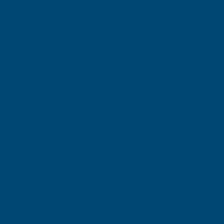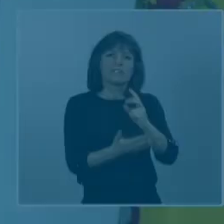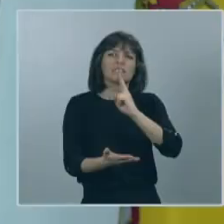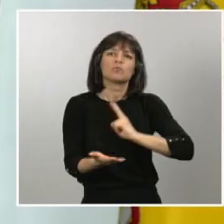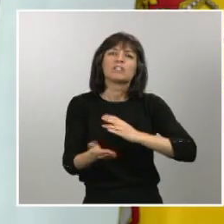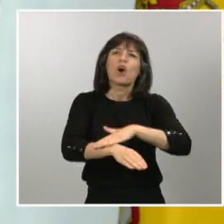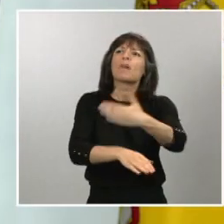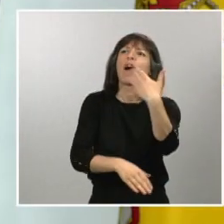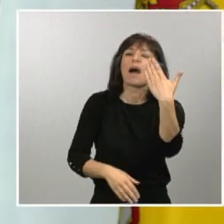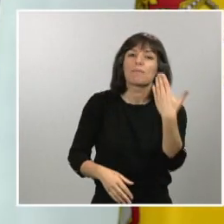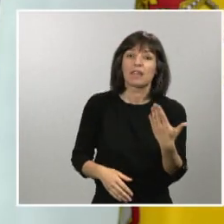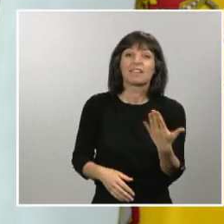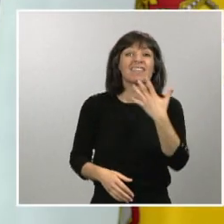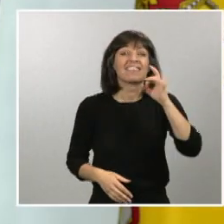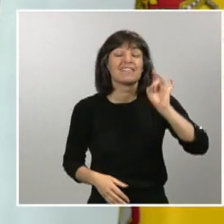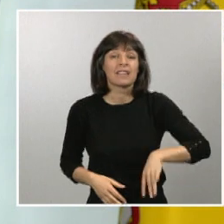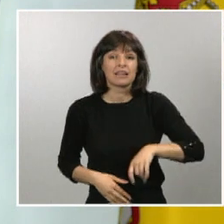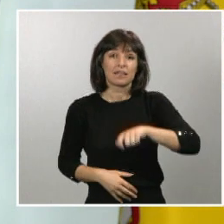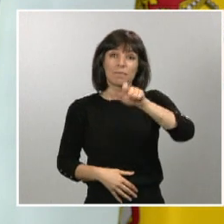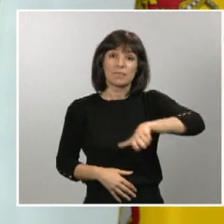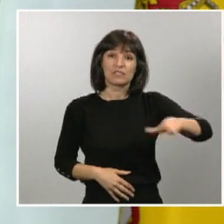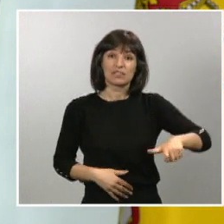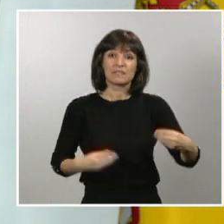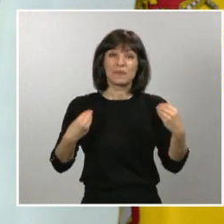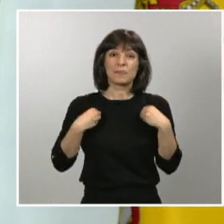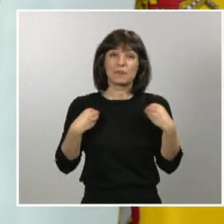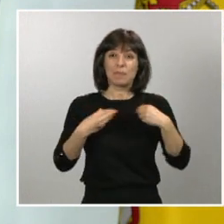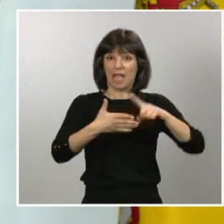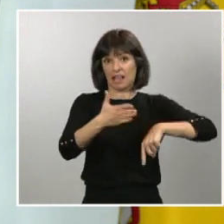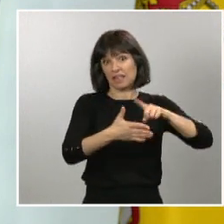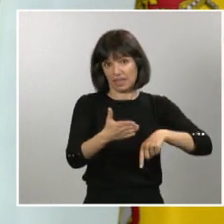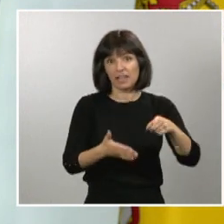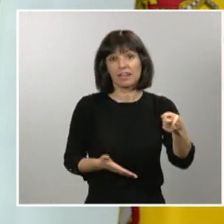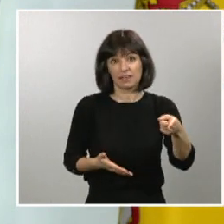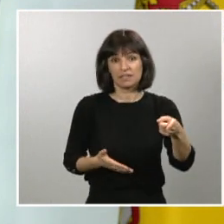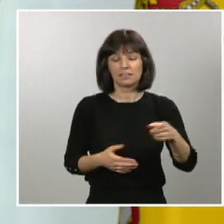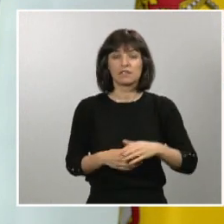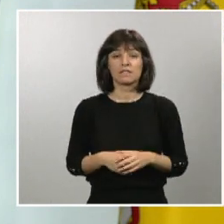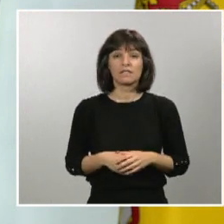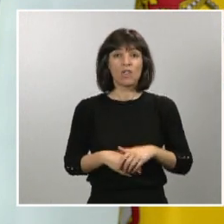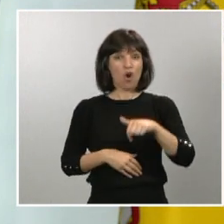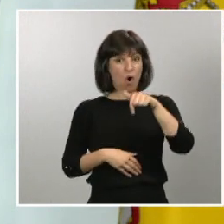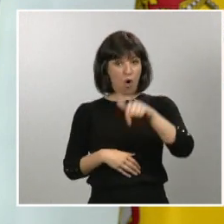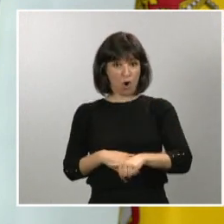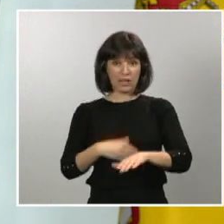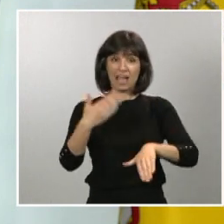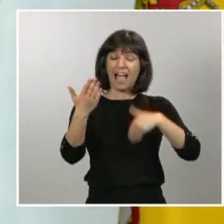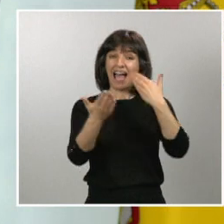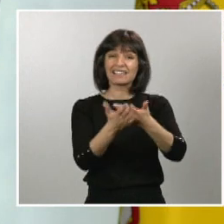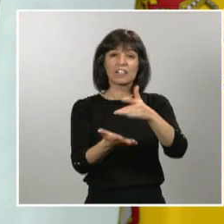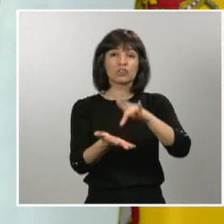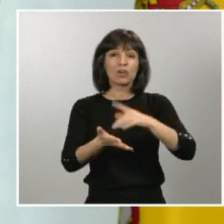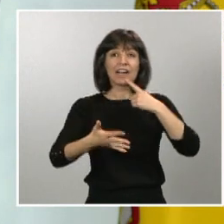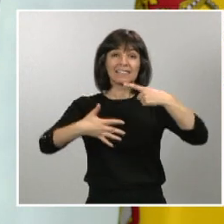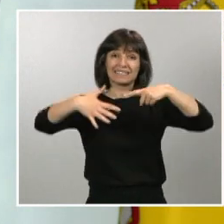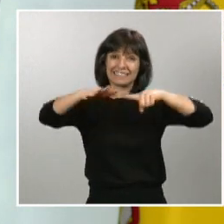hacer. Las personas que viven en régimen de alquiler. Quedan suspendidos desde hoy y hasta que cumplan seis meses tras el fin